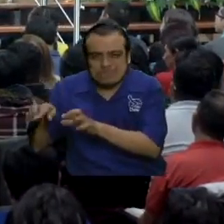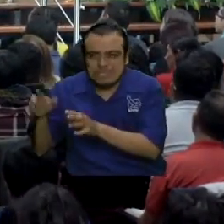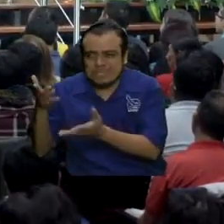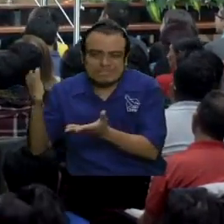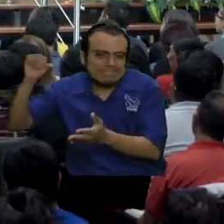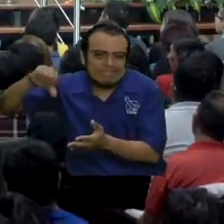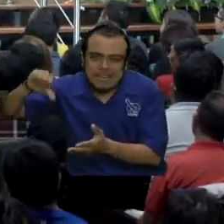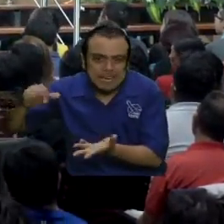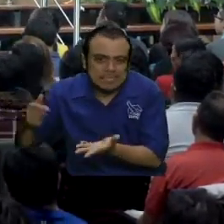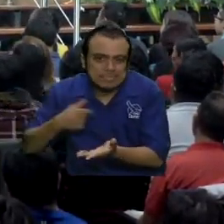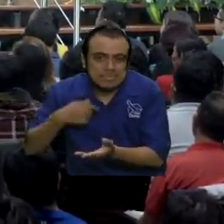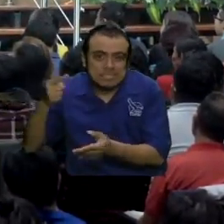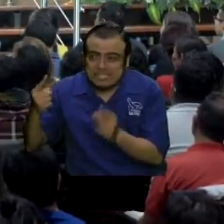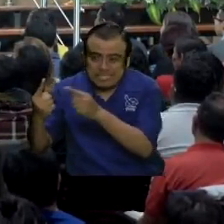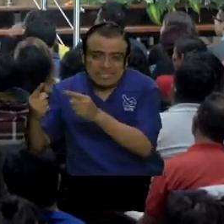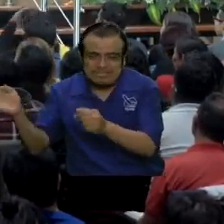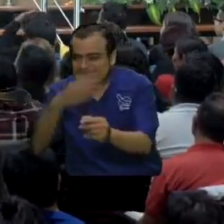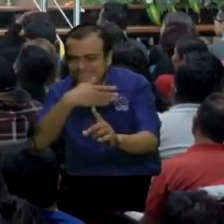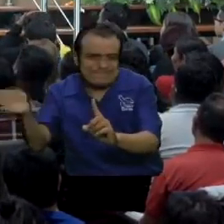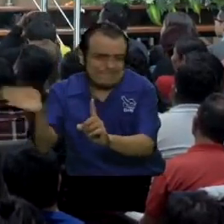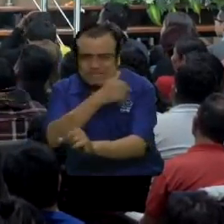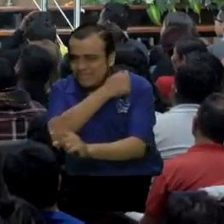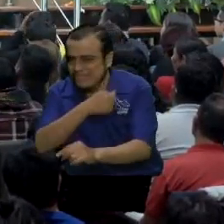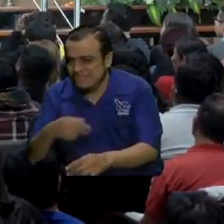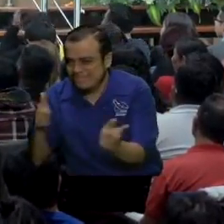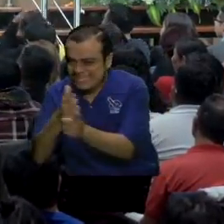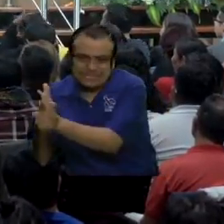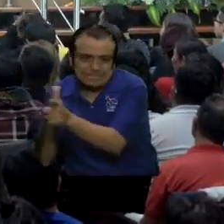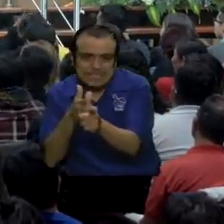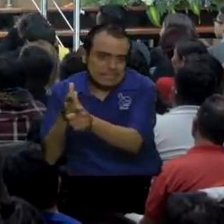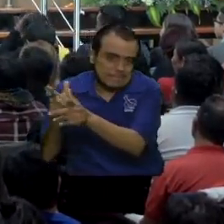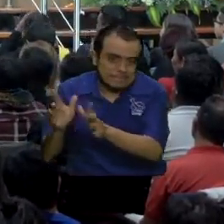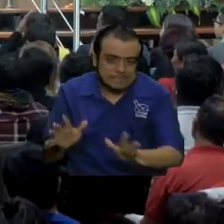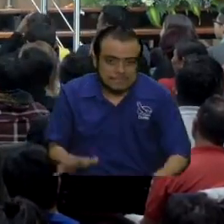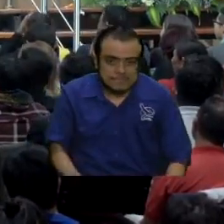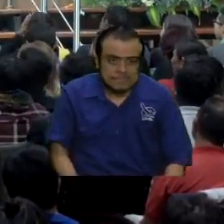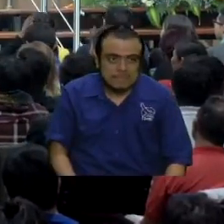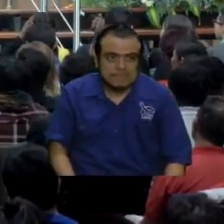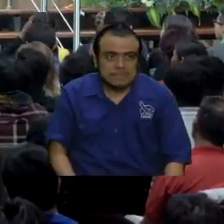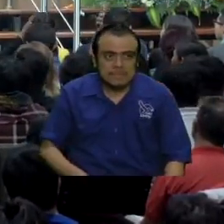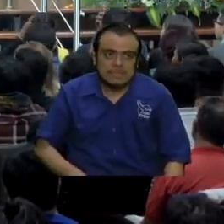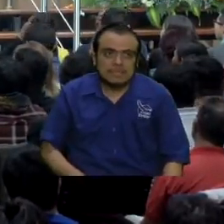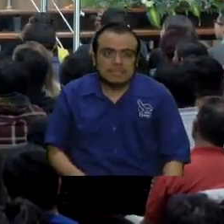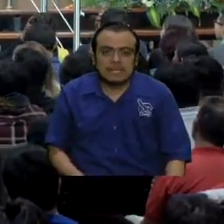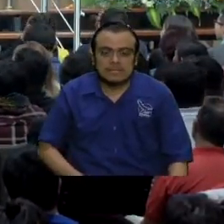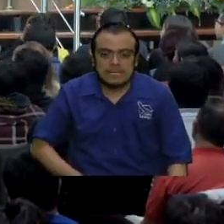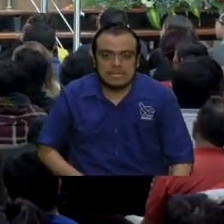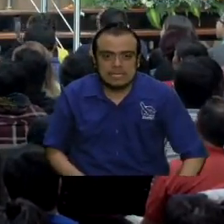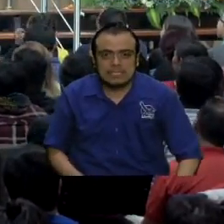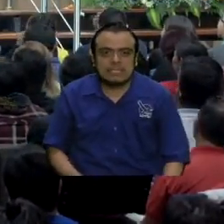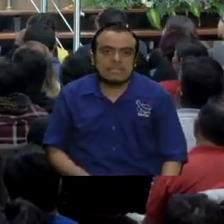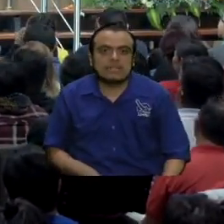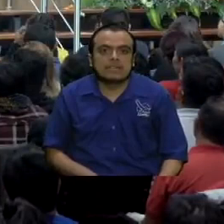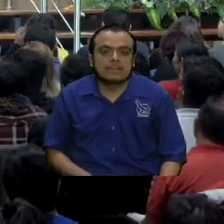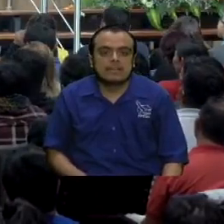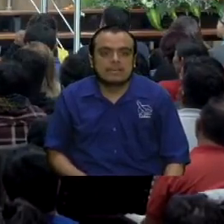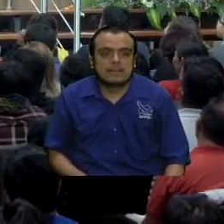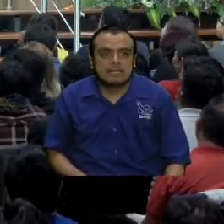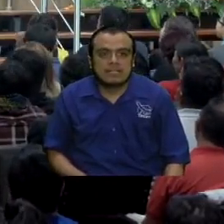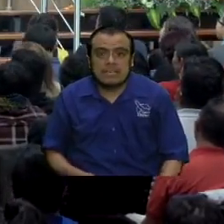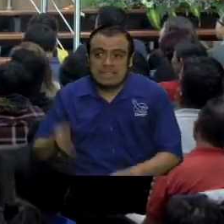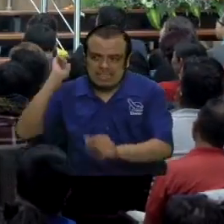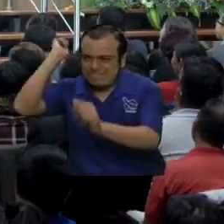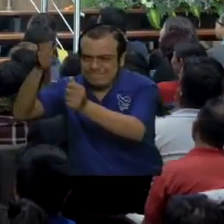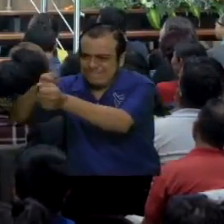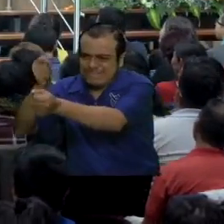Yo sé que le va a tortear la cara a los policías o a quien se le ponga enfrente y que tiene una metralladora que nunca se le acaban las balas. Y que saca